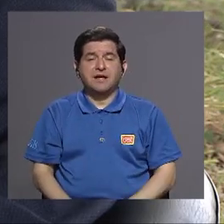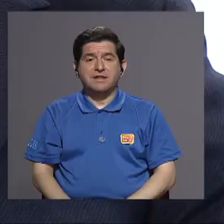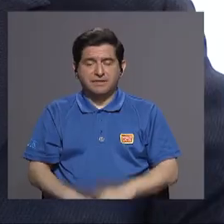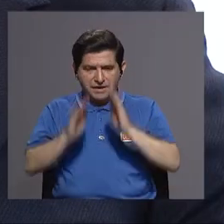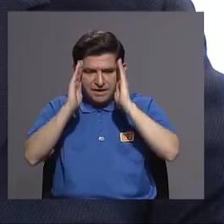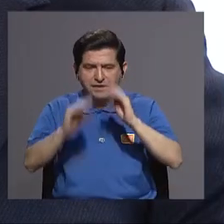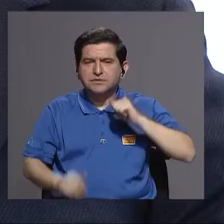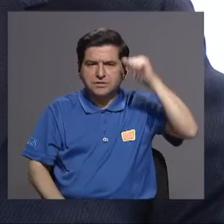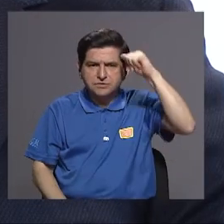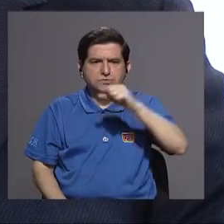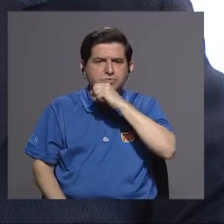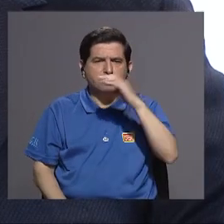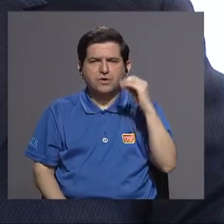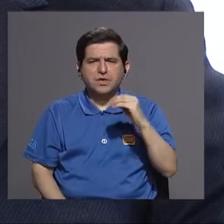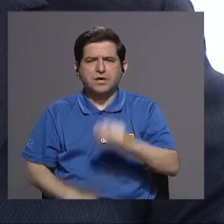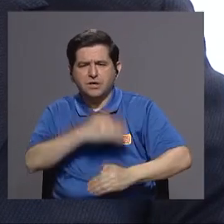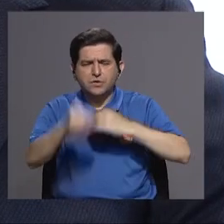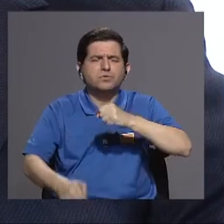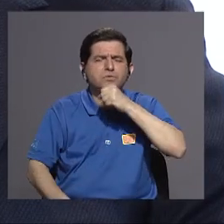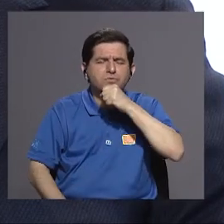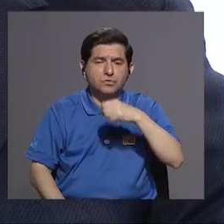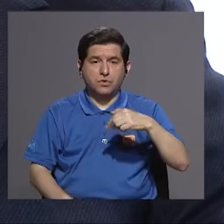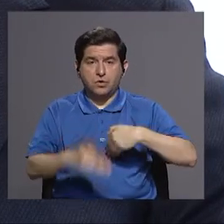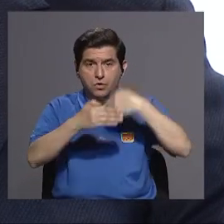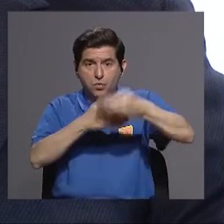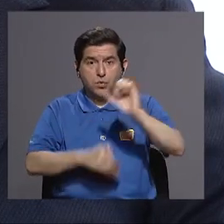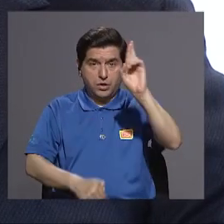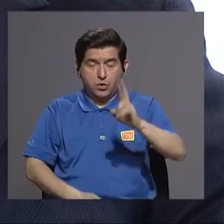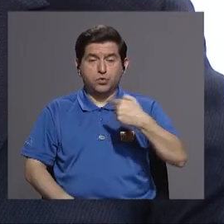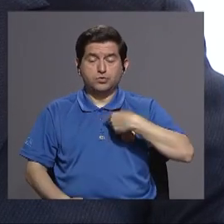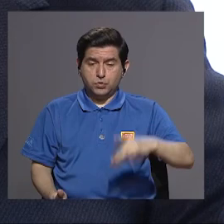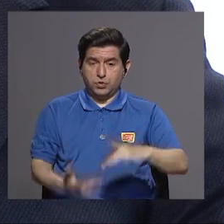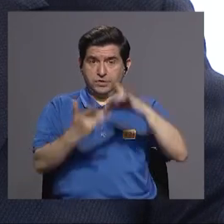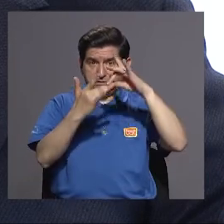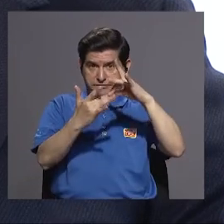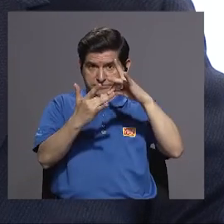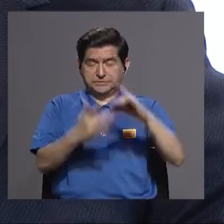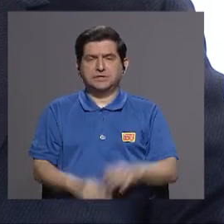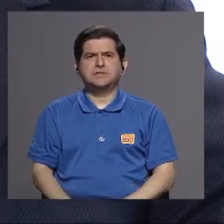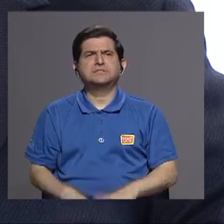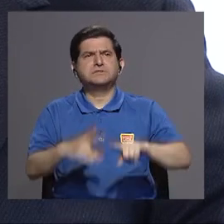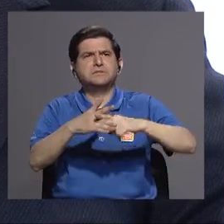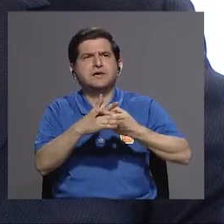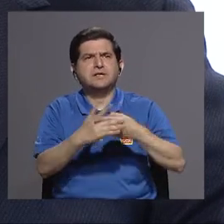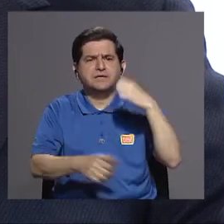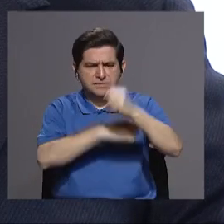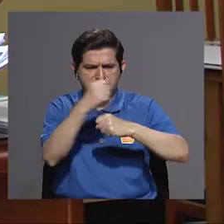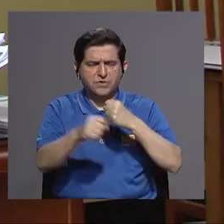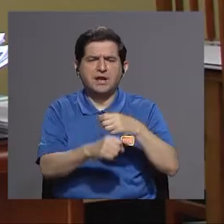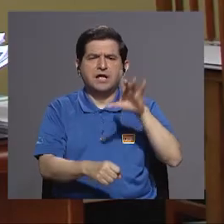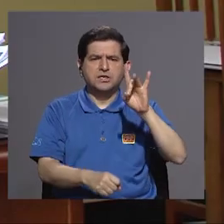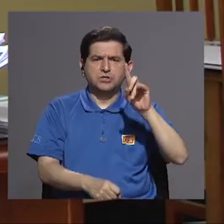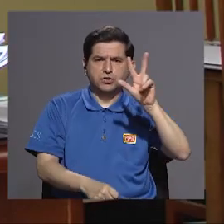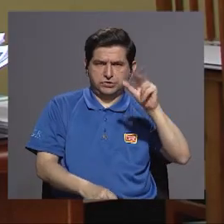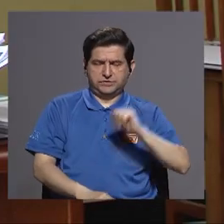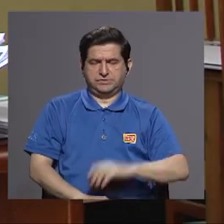gerontología después me regresé me integré en costa rica como especialista a principios del año 83